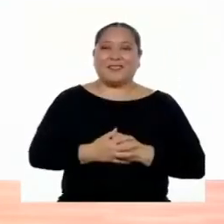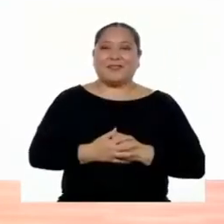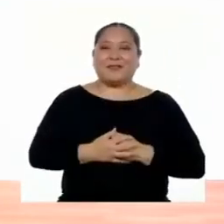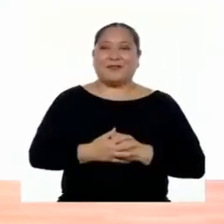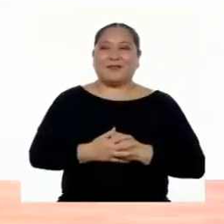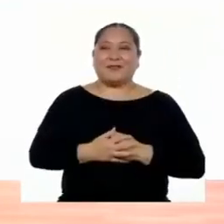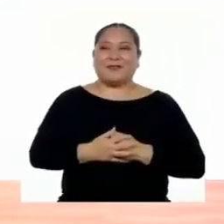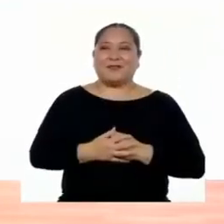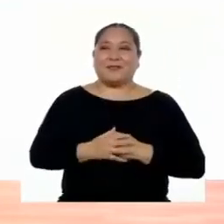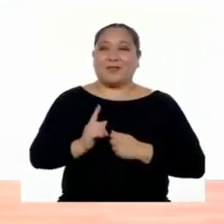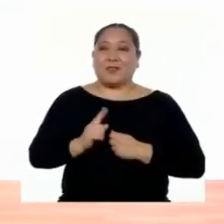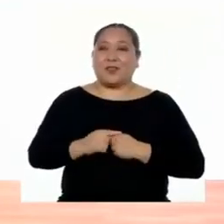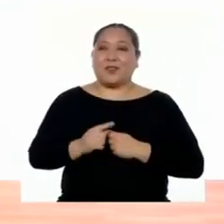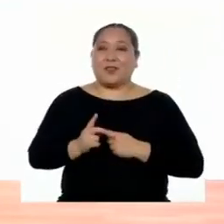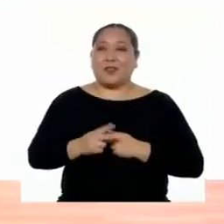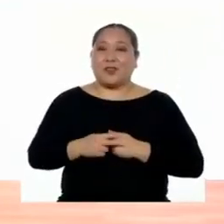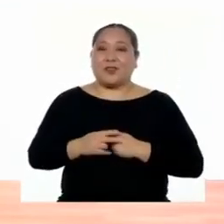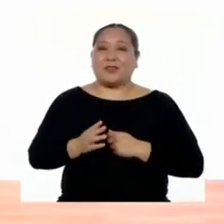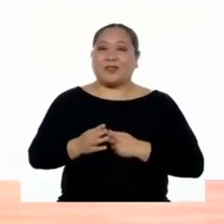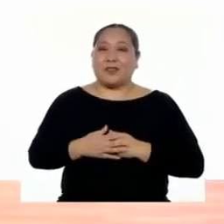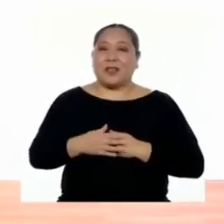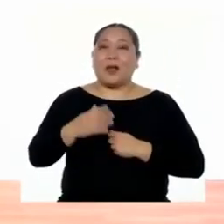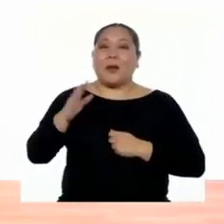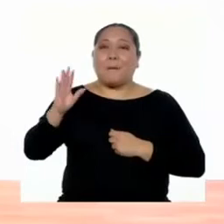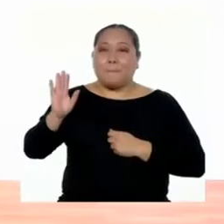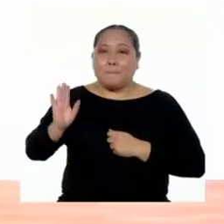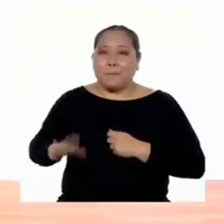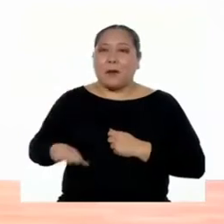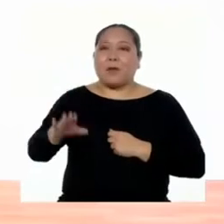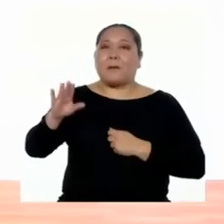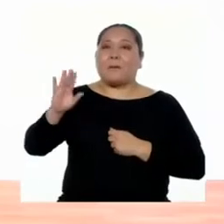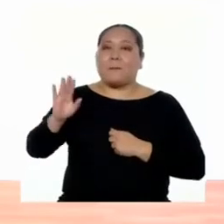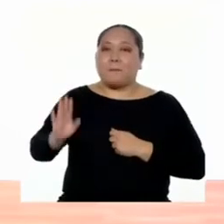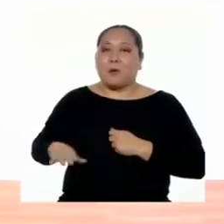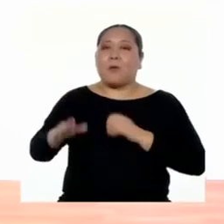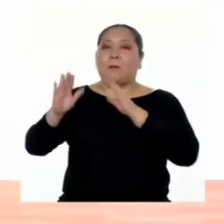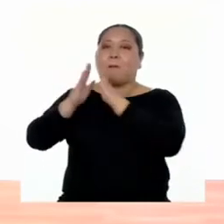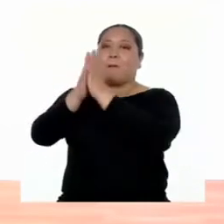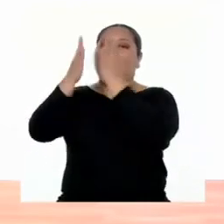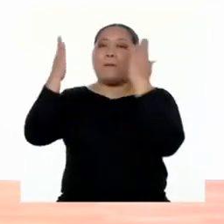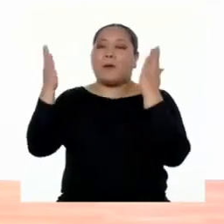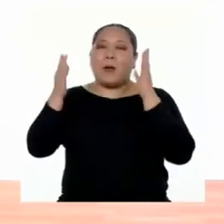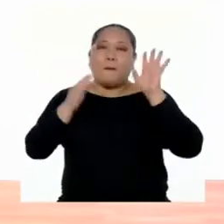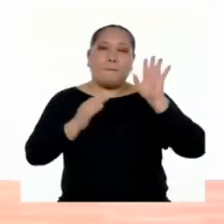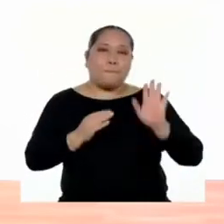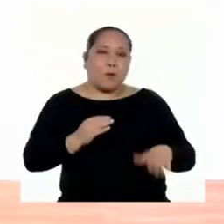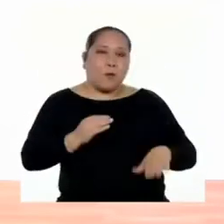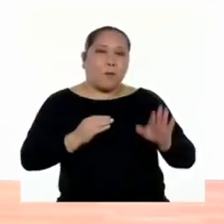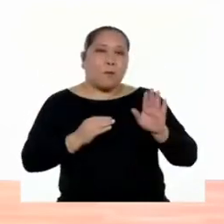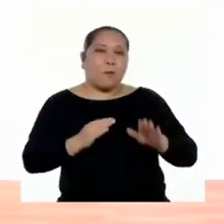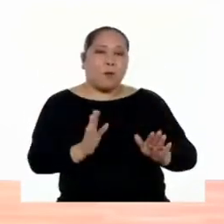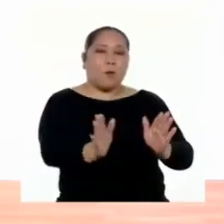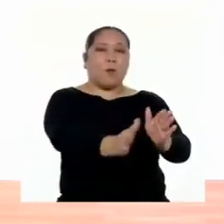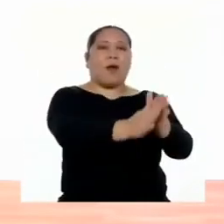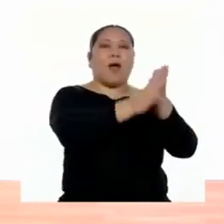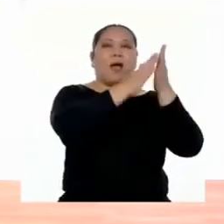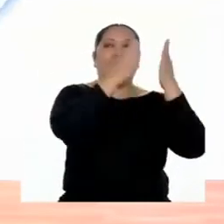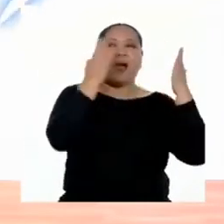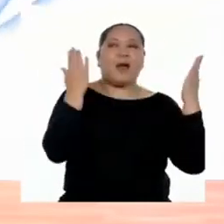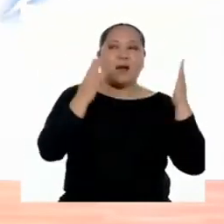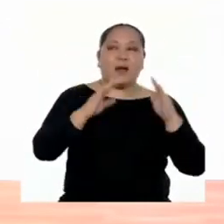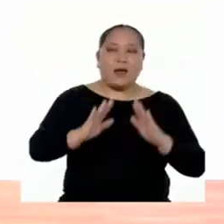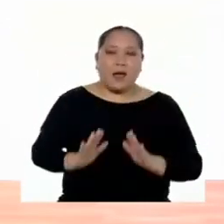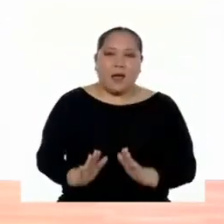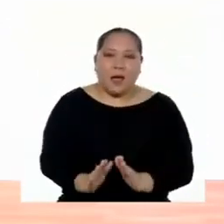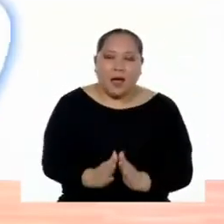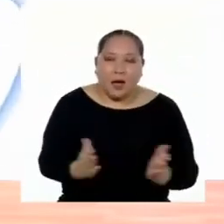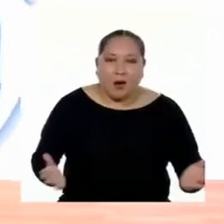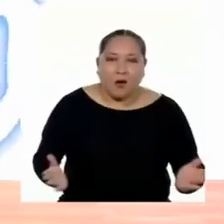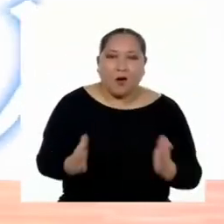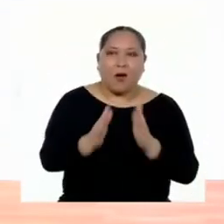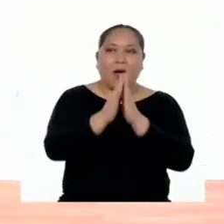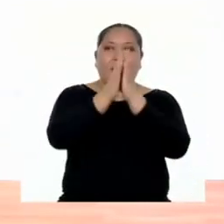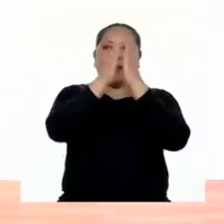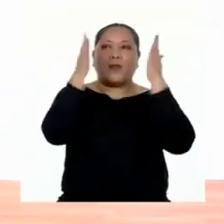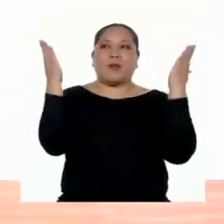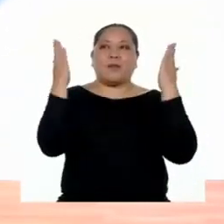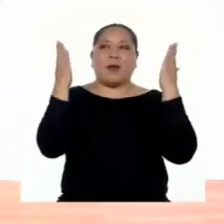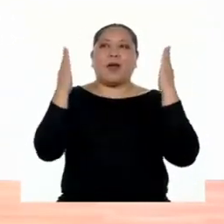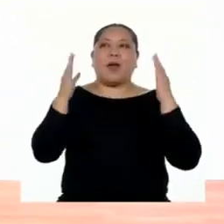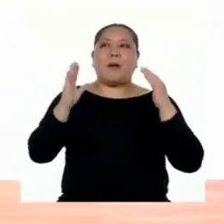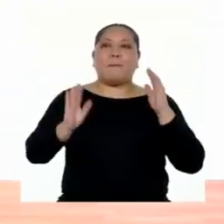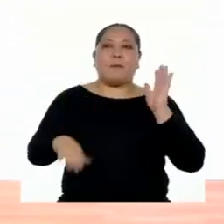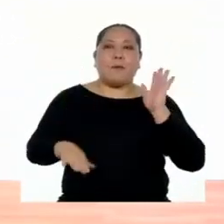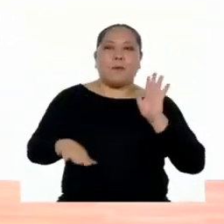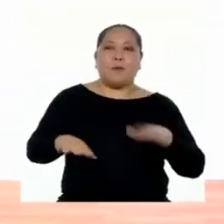hacer la secuencia. ¡Un! ¡Dos! ¡Tres! ¡Va! ¡Bum! ¡Bum! ¡Ah! ¡Y! ¡Bum! ¡Bum! ¡Ja! Abajo,